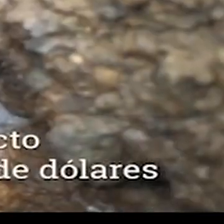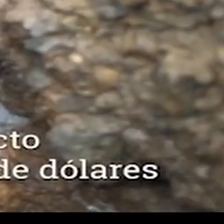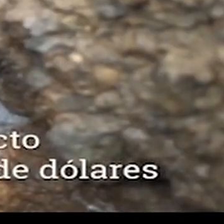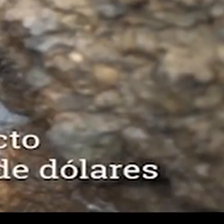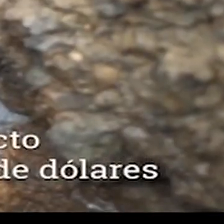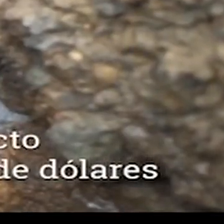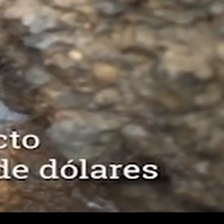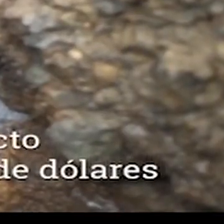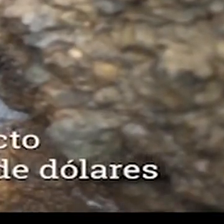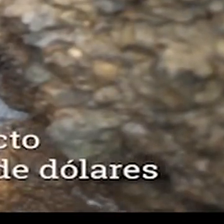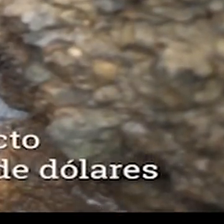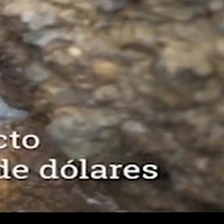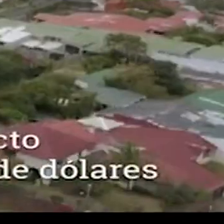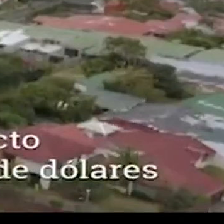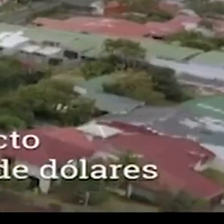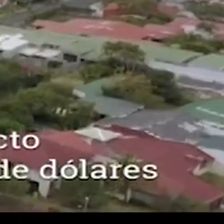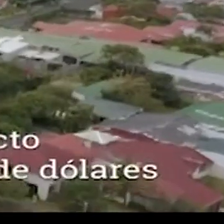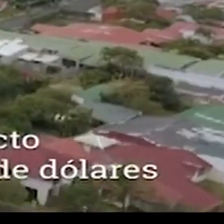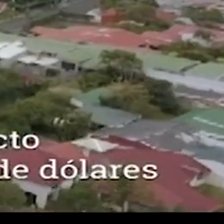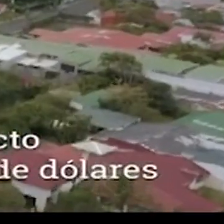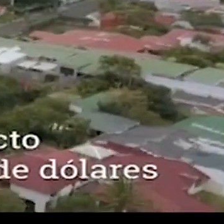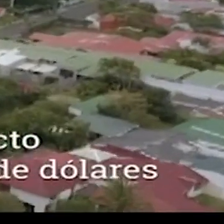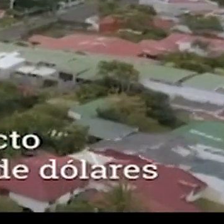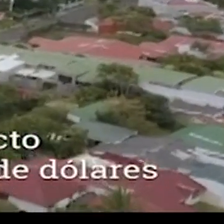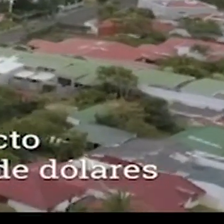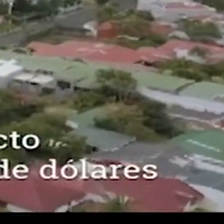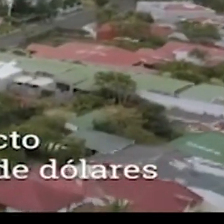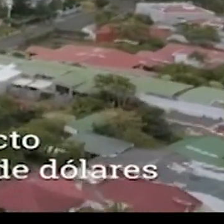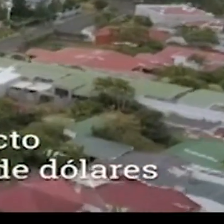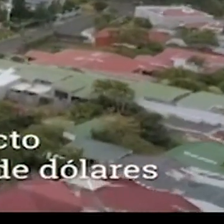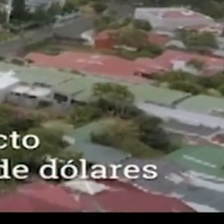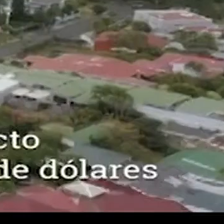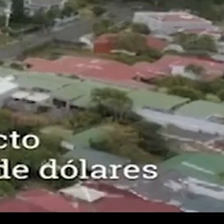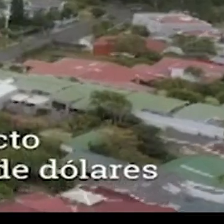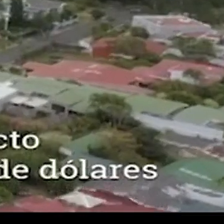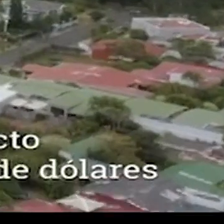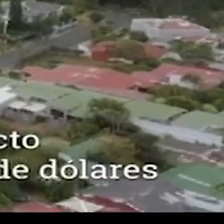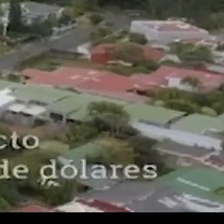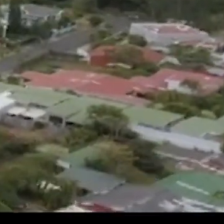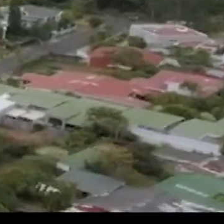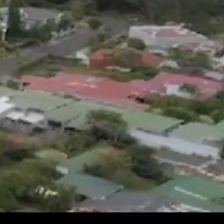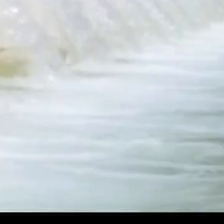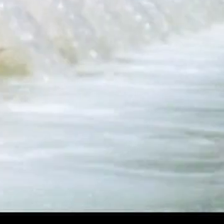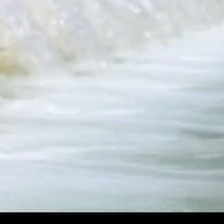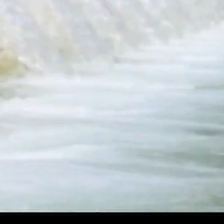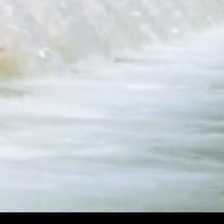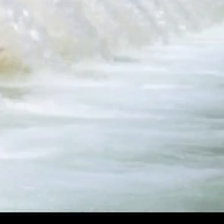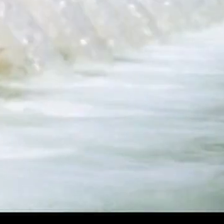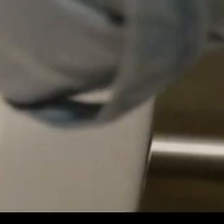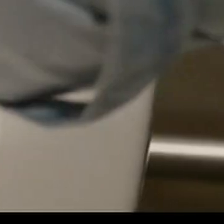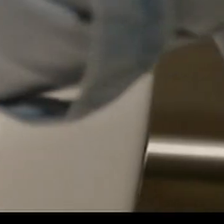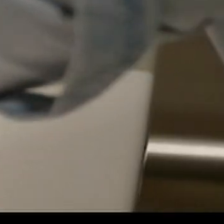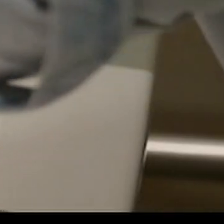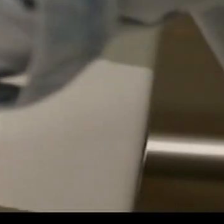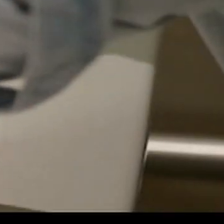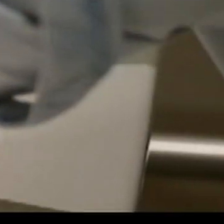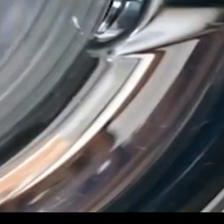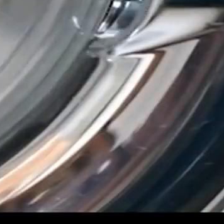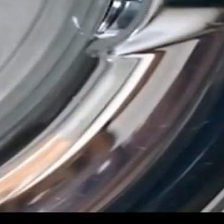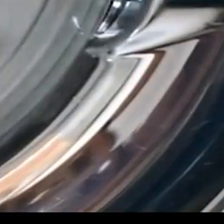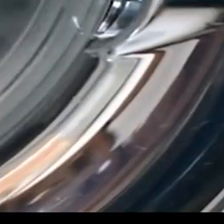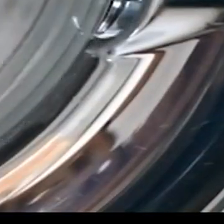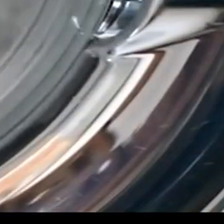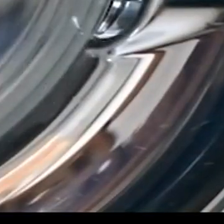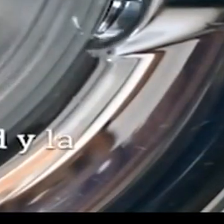vez, avanzamos en la ampliación del acueducto metropolitano. Una obra de cerca de 500 millones de dólares para el beneficio de 650 mil